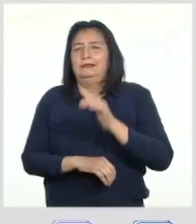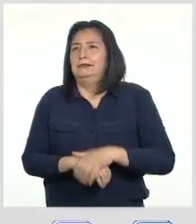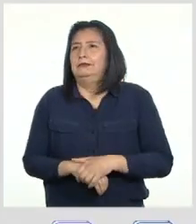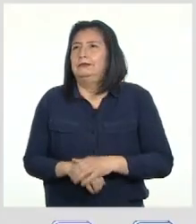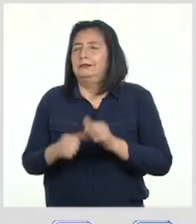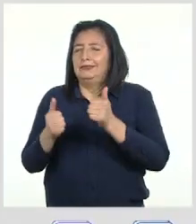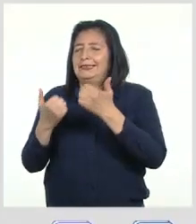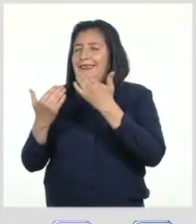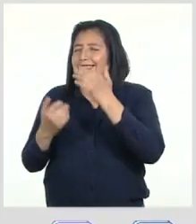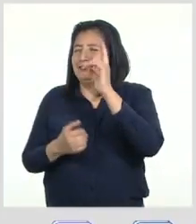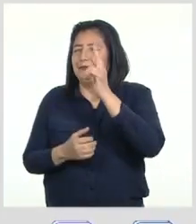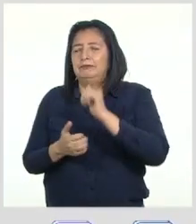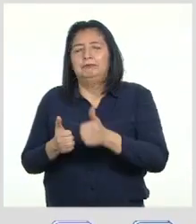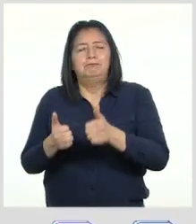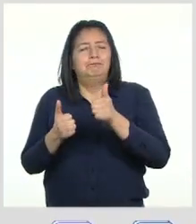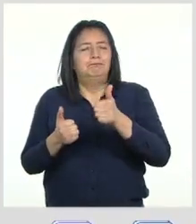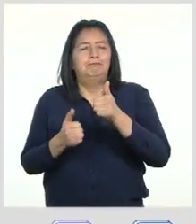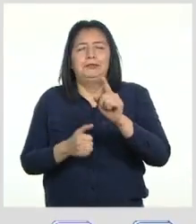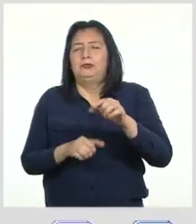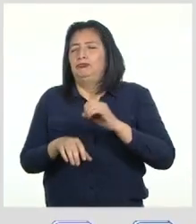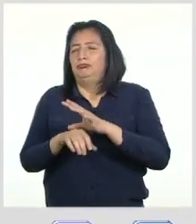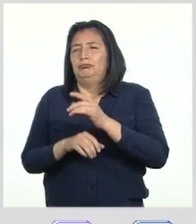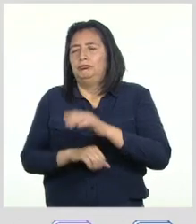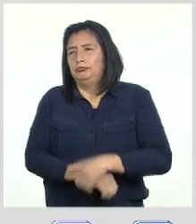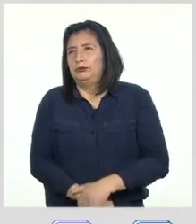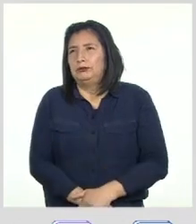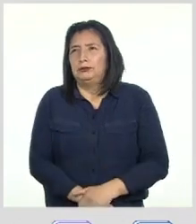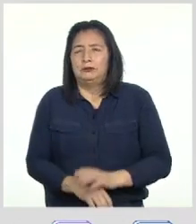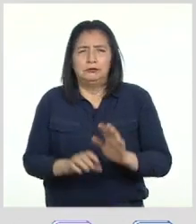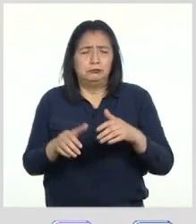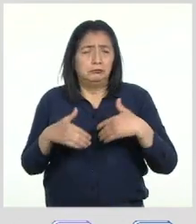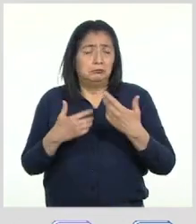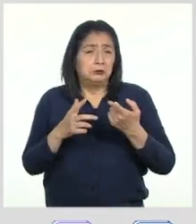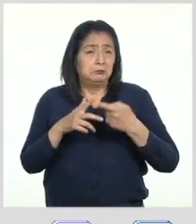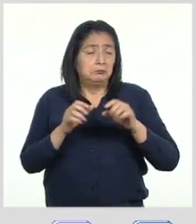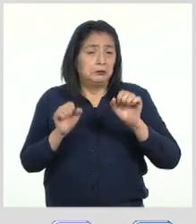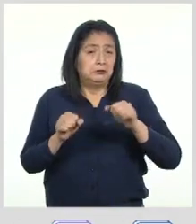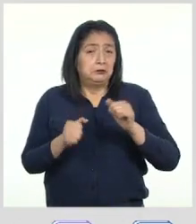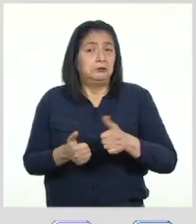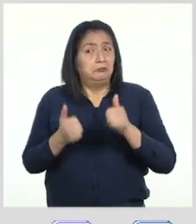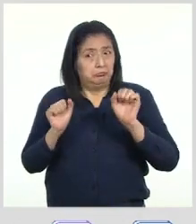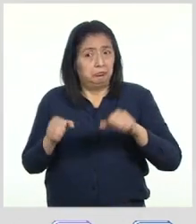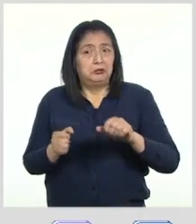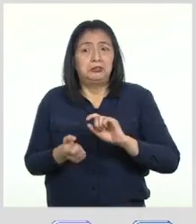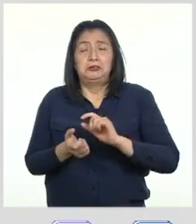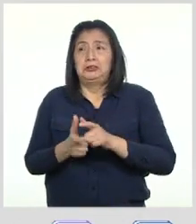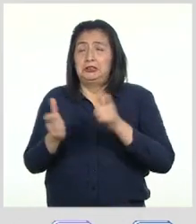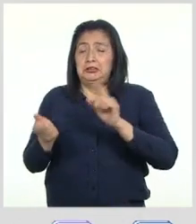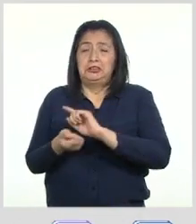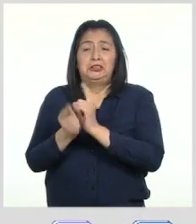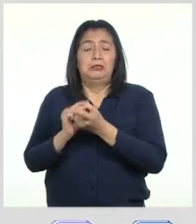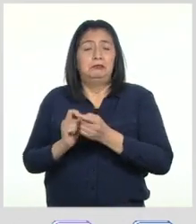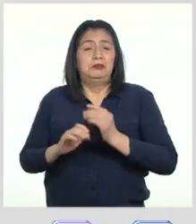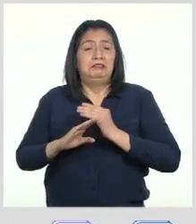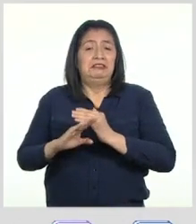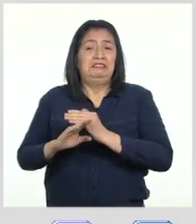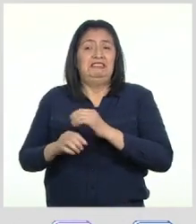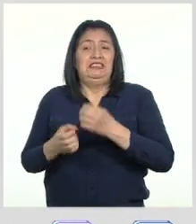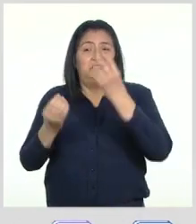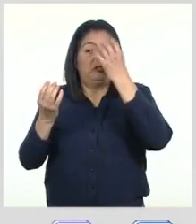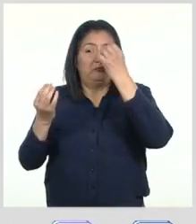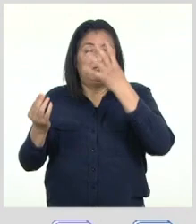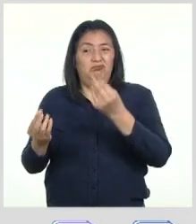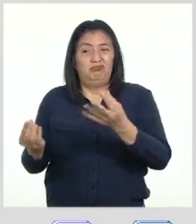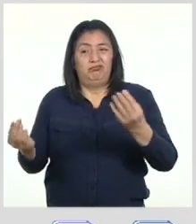Gracias, profesora Se pasó con estos consejos Podemos empezar a hacer grandes cambios para frenar esta infodemia